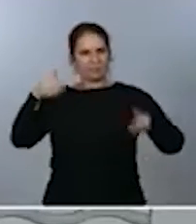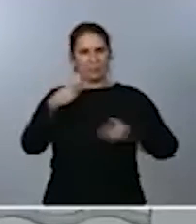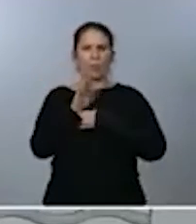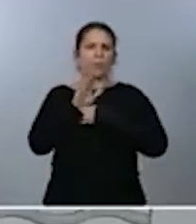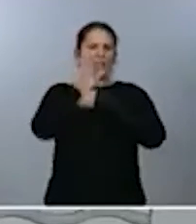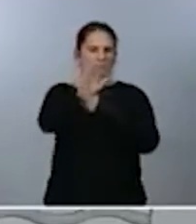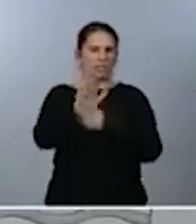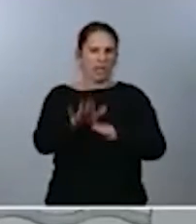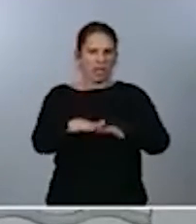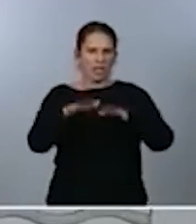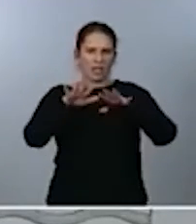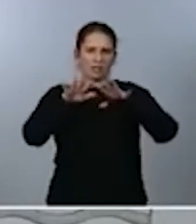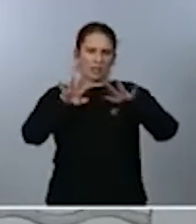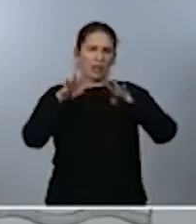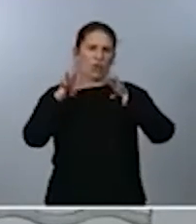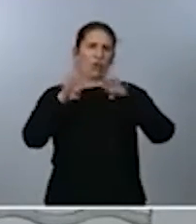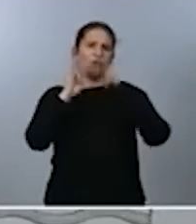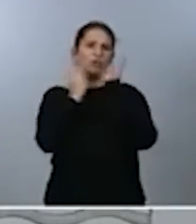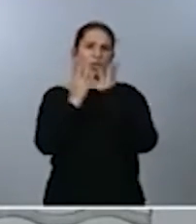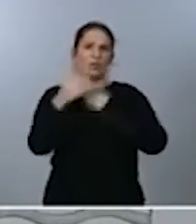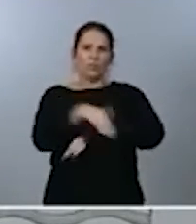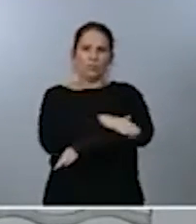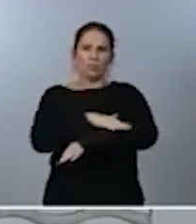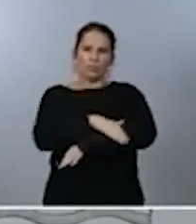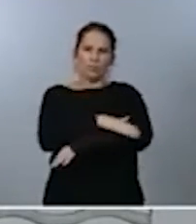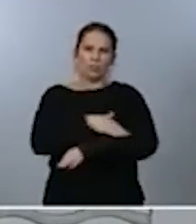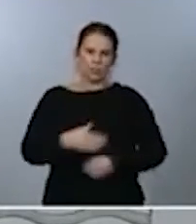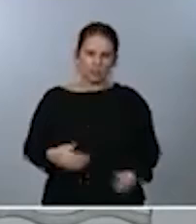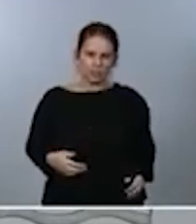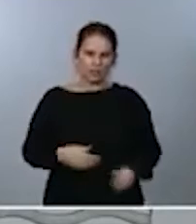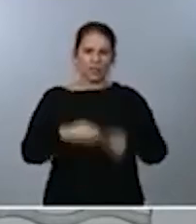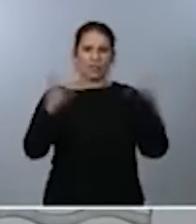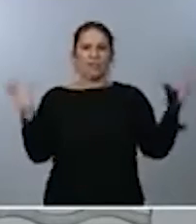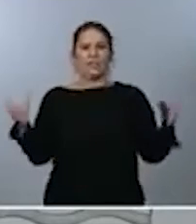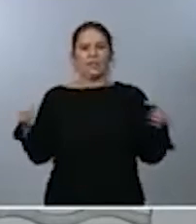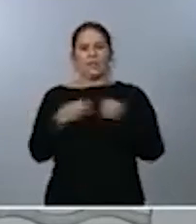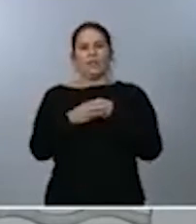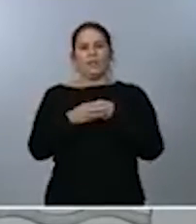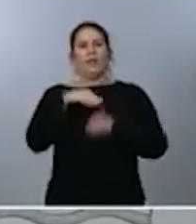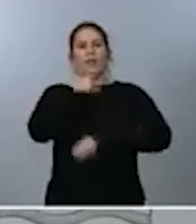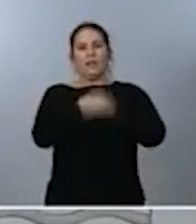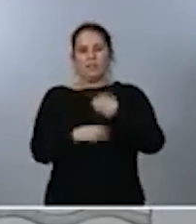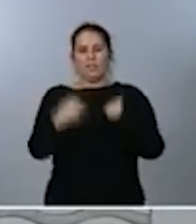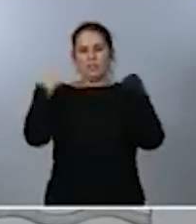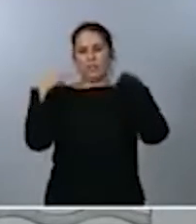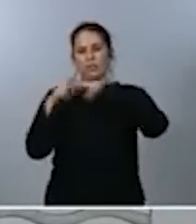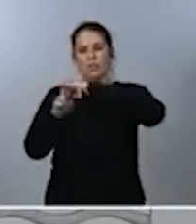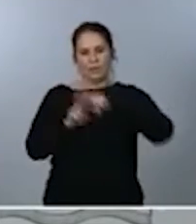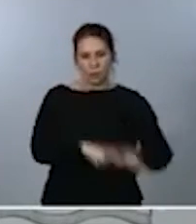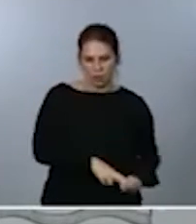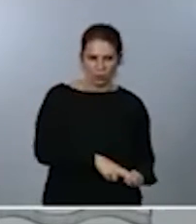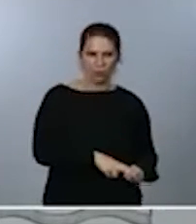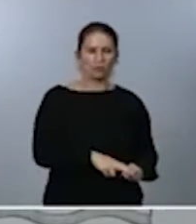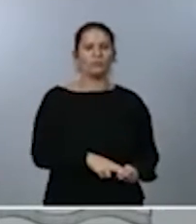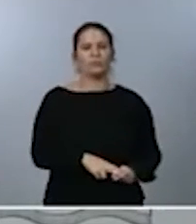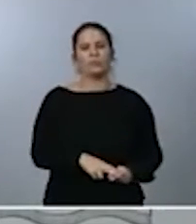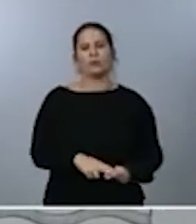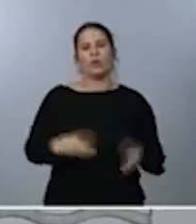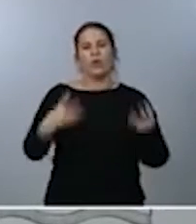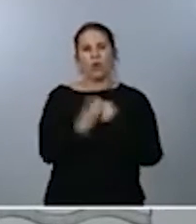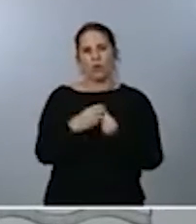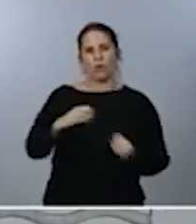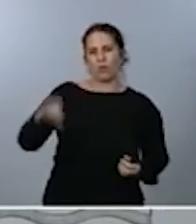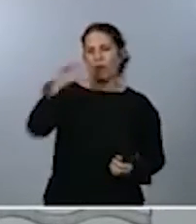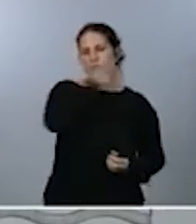Ministros. Un grupo ha sido el que ha desarrollado esta tarea de revisión en estrecha colaboración con el conjunto de comunidades autónomas